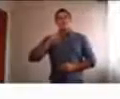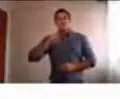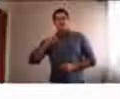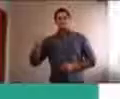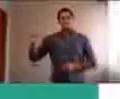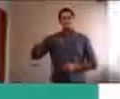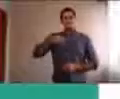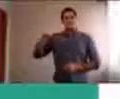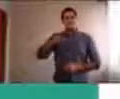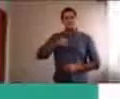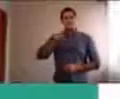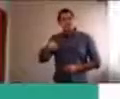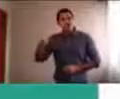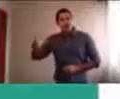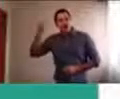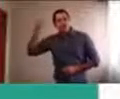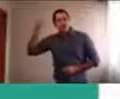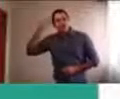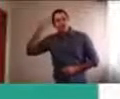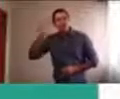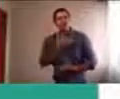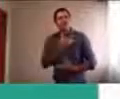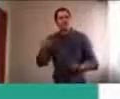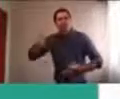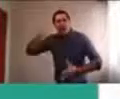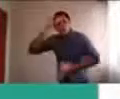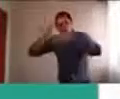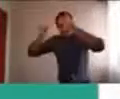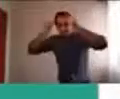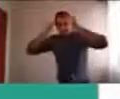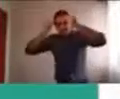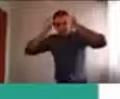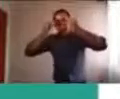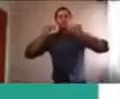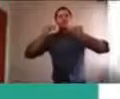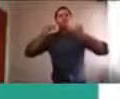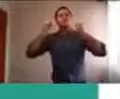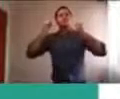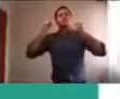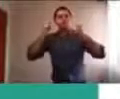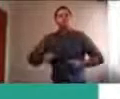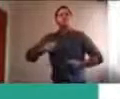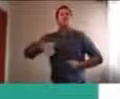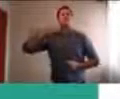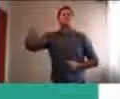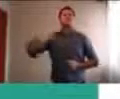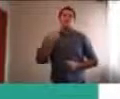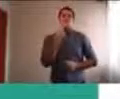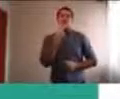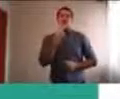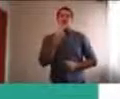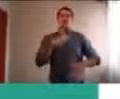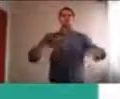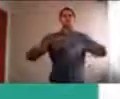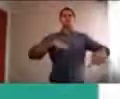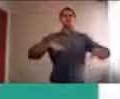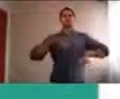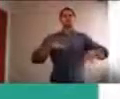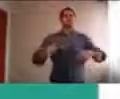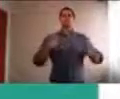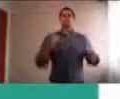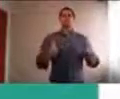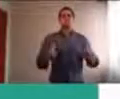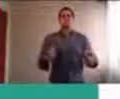Entonces por eso también es importante poder poner foco sobre esto. Exacto. Y en esto sí queremos